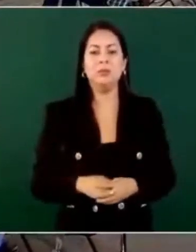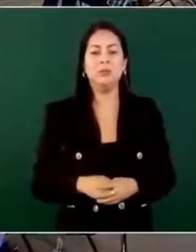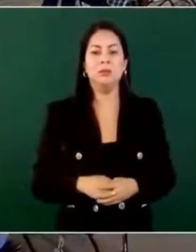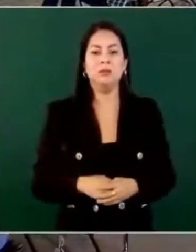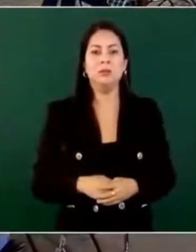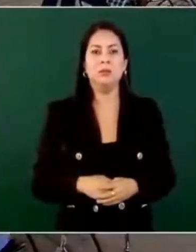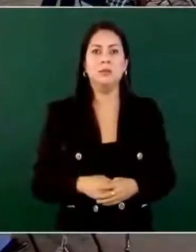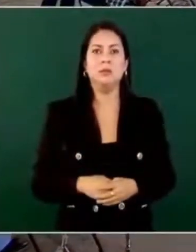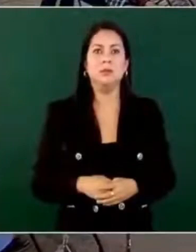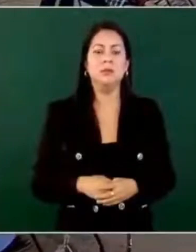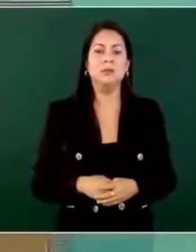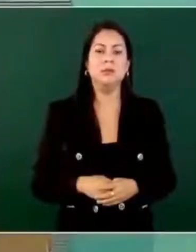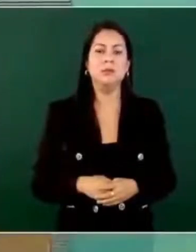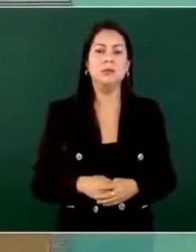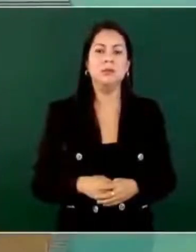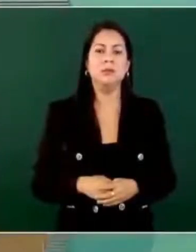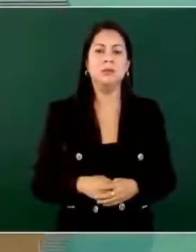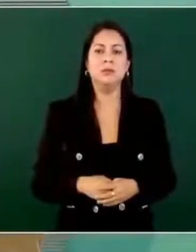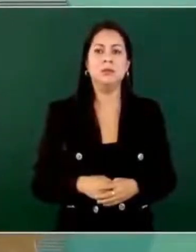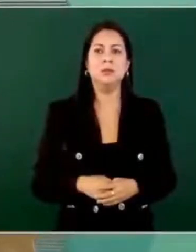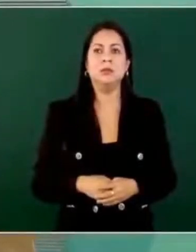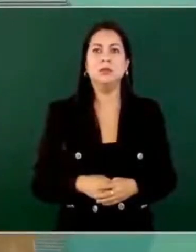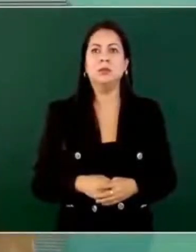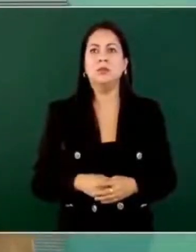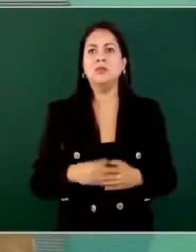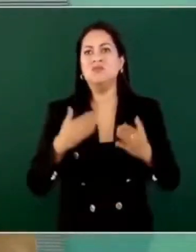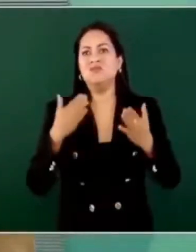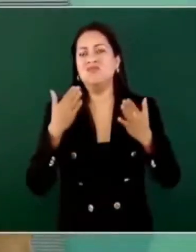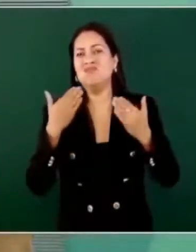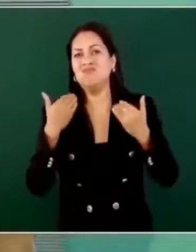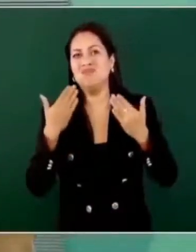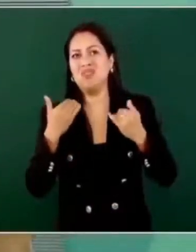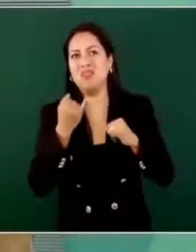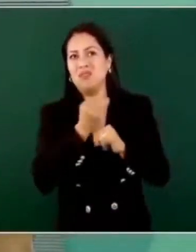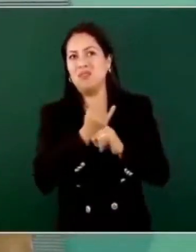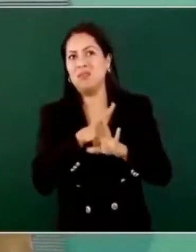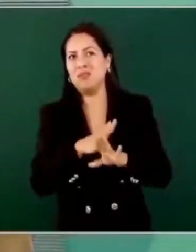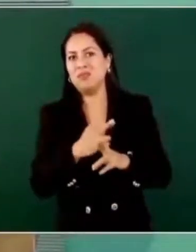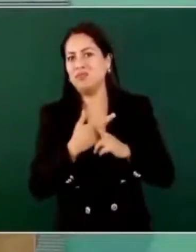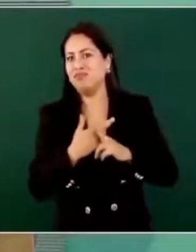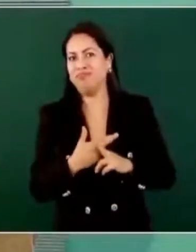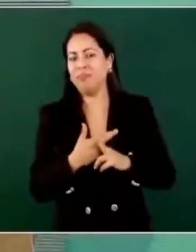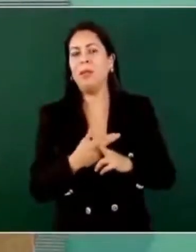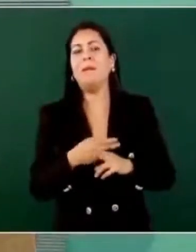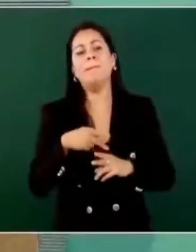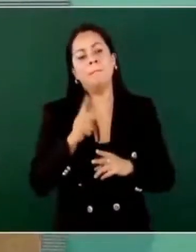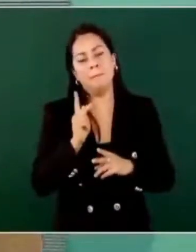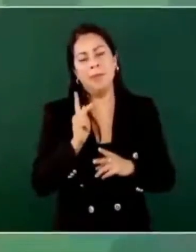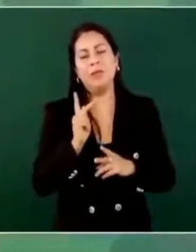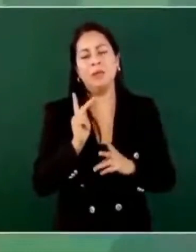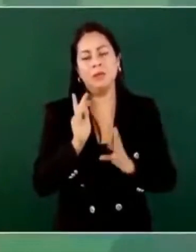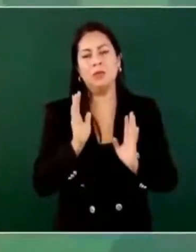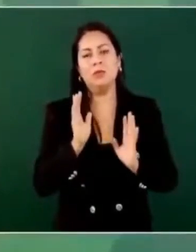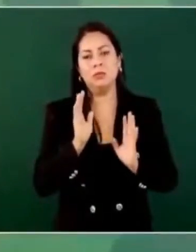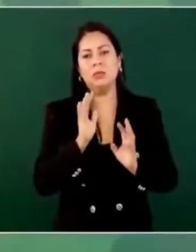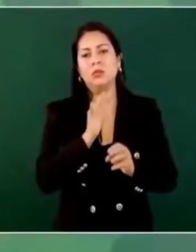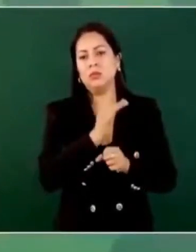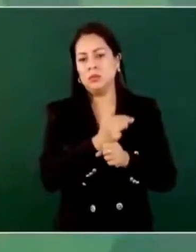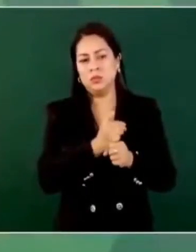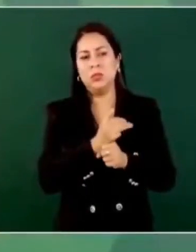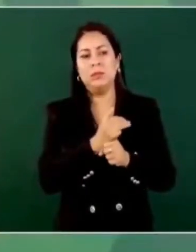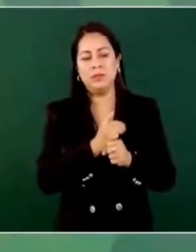no se tienen todavía los elementos, pero es parte de las